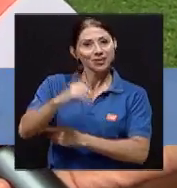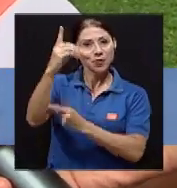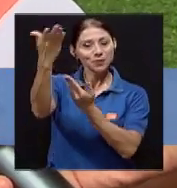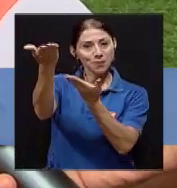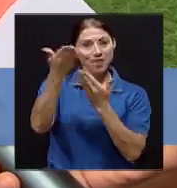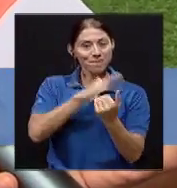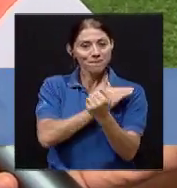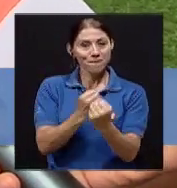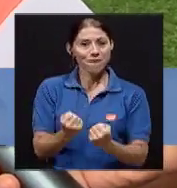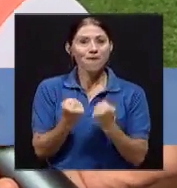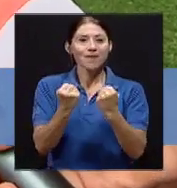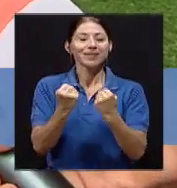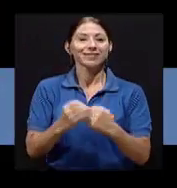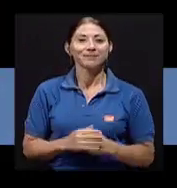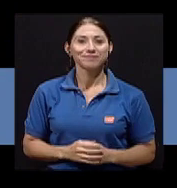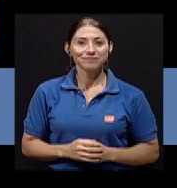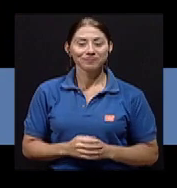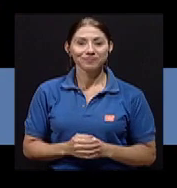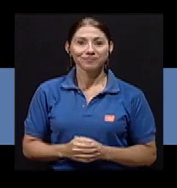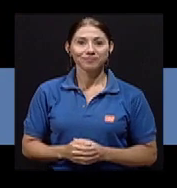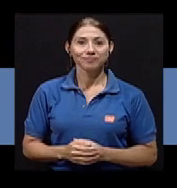Dios que me dé la fortaleza, padre.